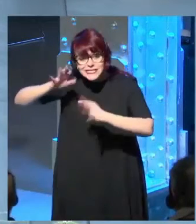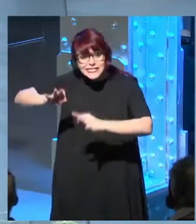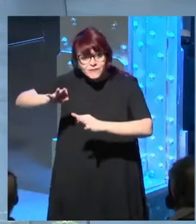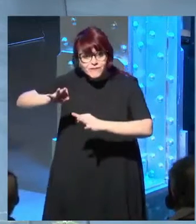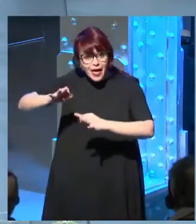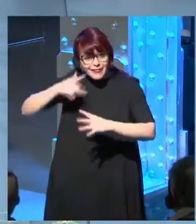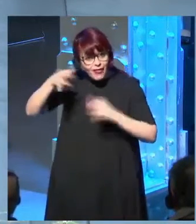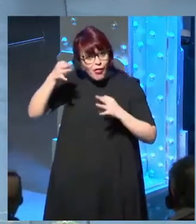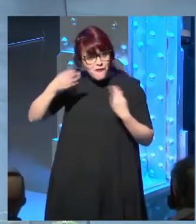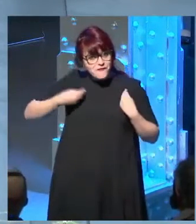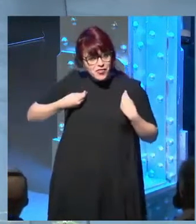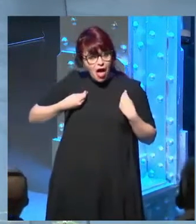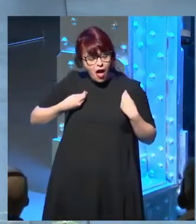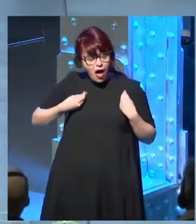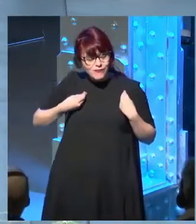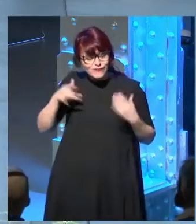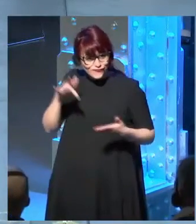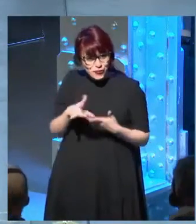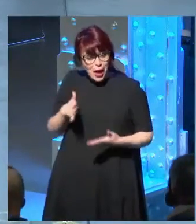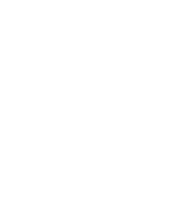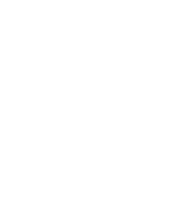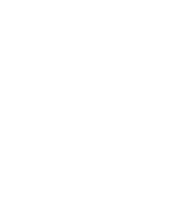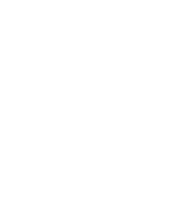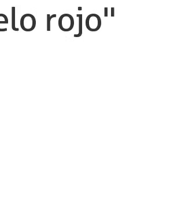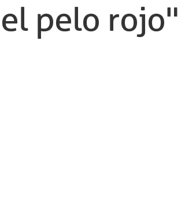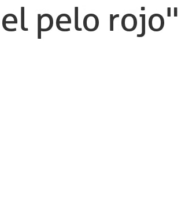detalles autobiográficos de los pozos de mi niñez.